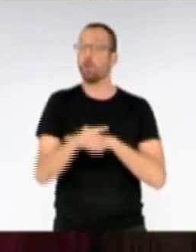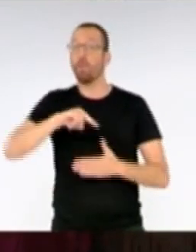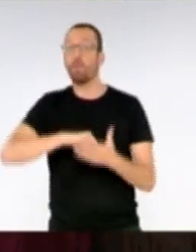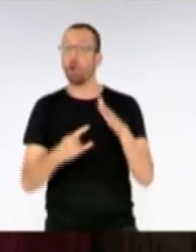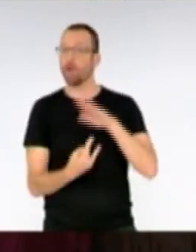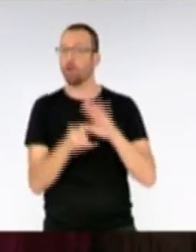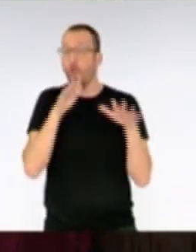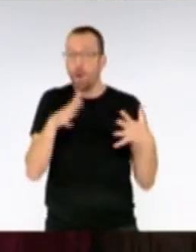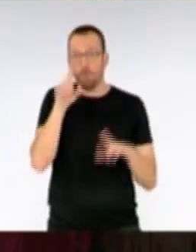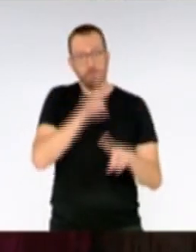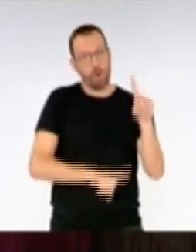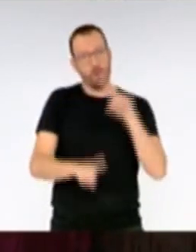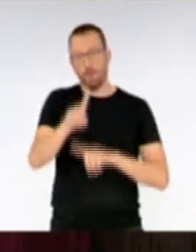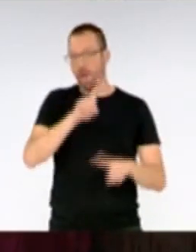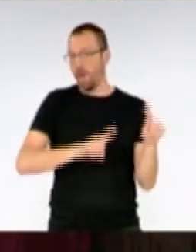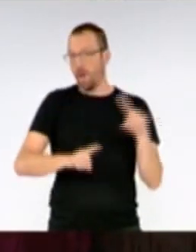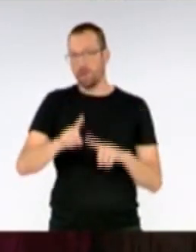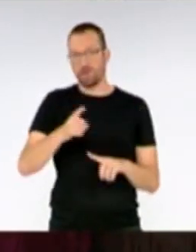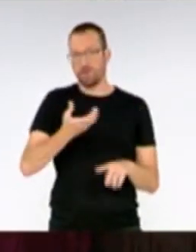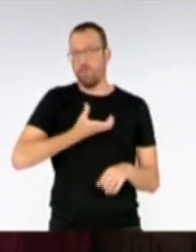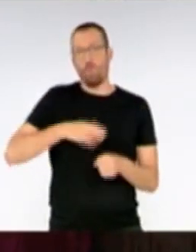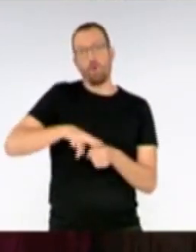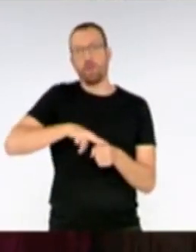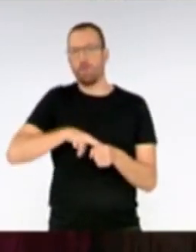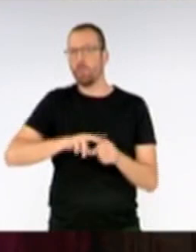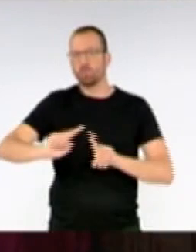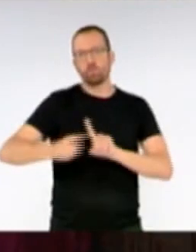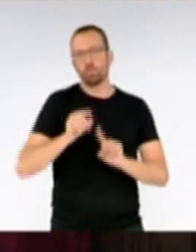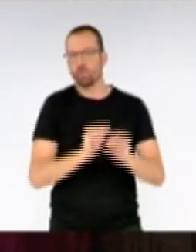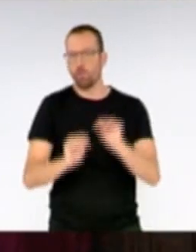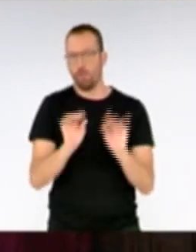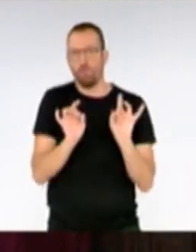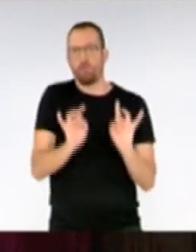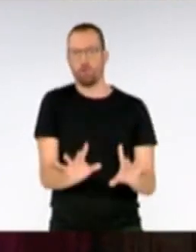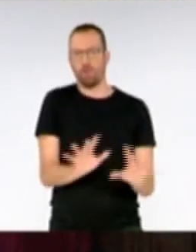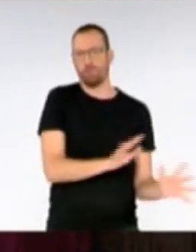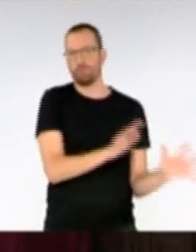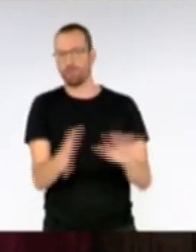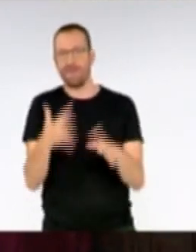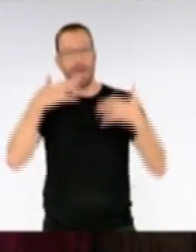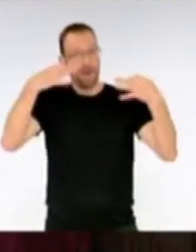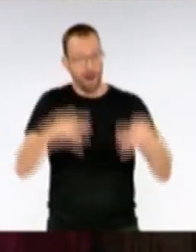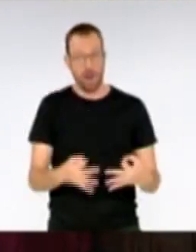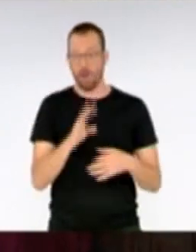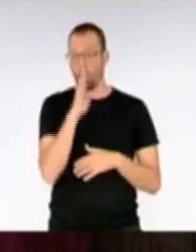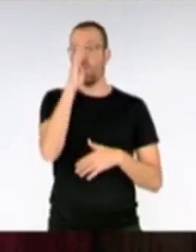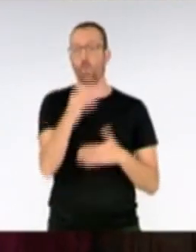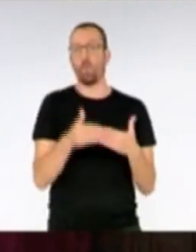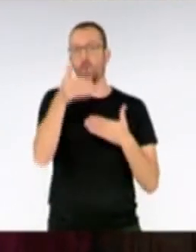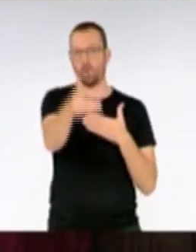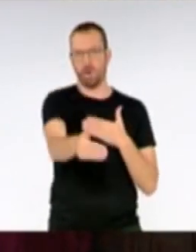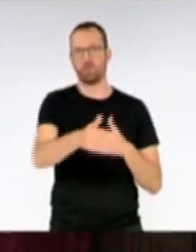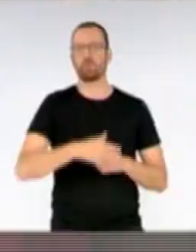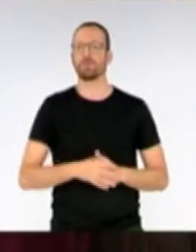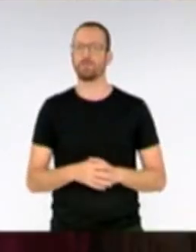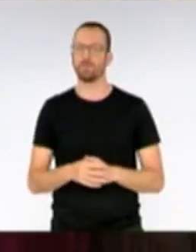tienen problemas dentro del municipio para resolverlos cuanto antes y hacer que sean efectivos en el ejercicio que nos toca a partir del